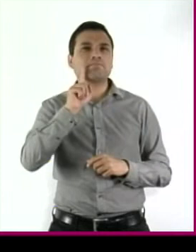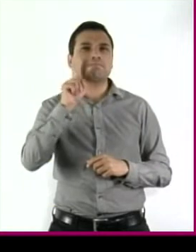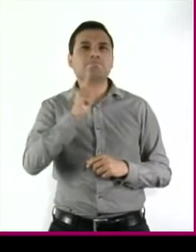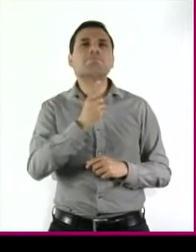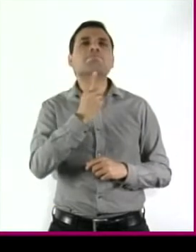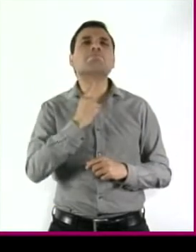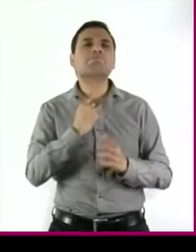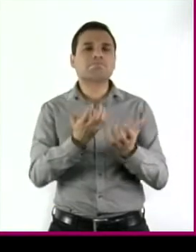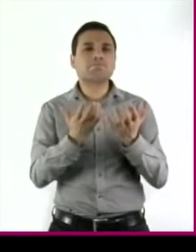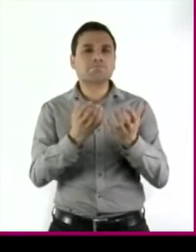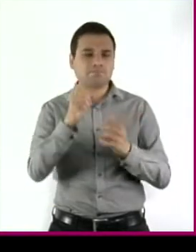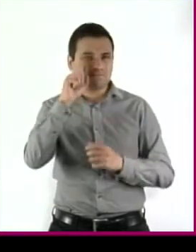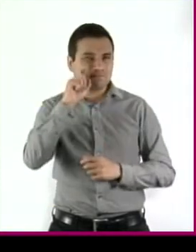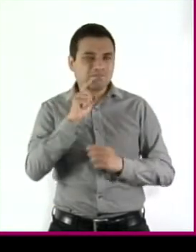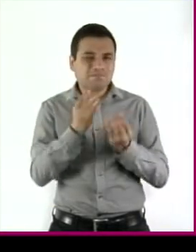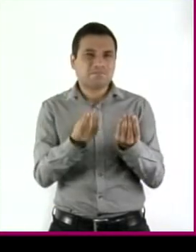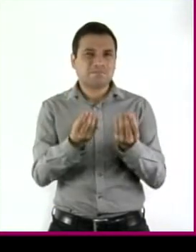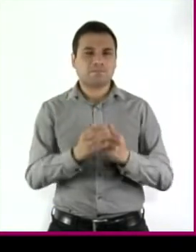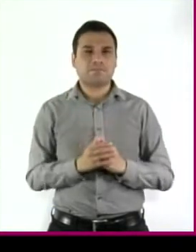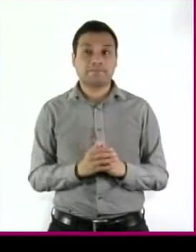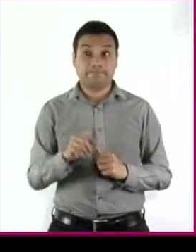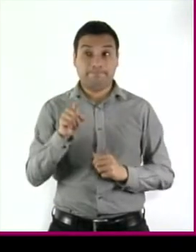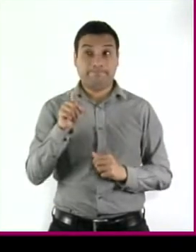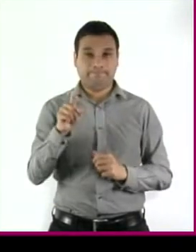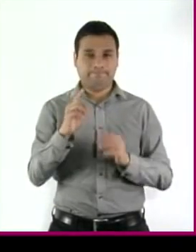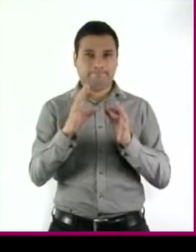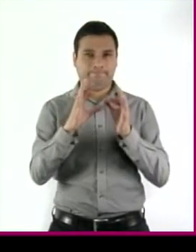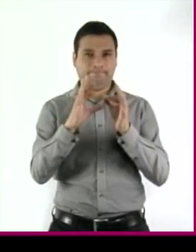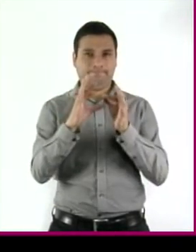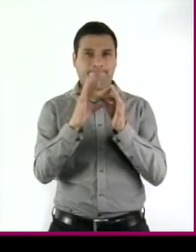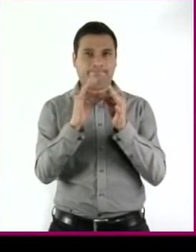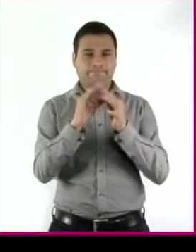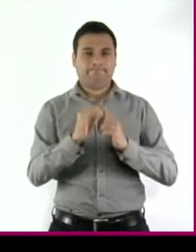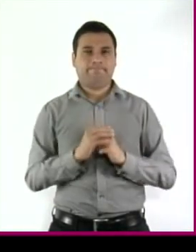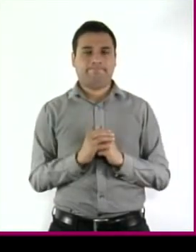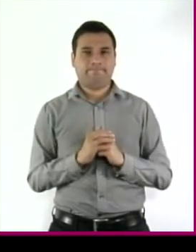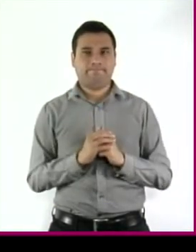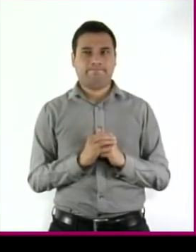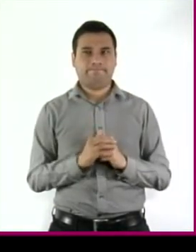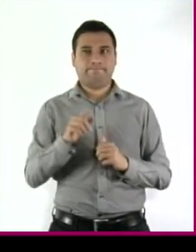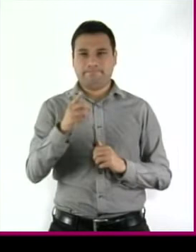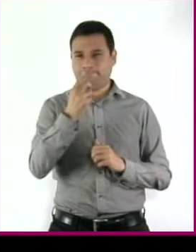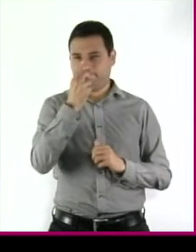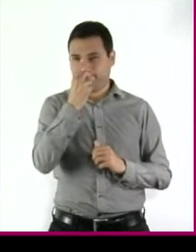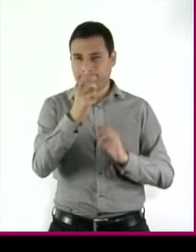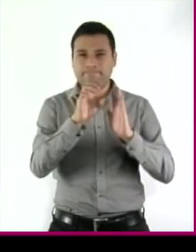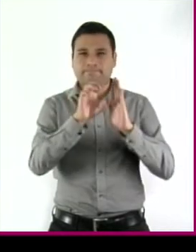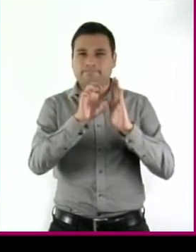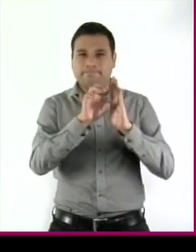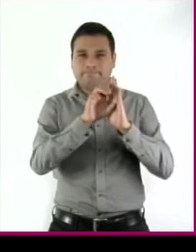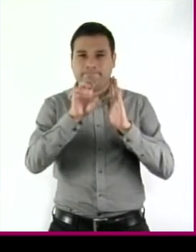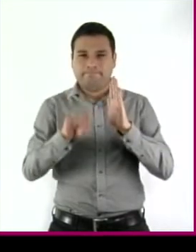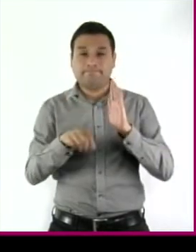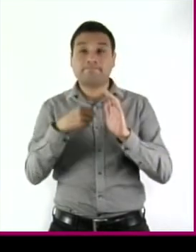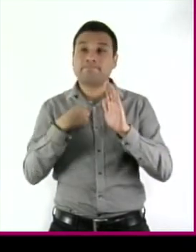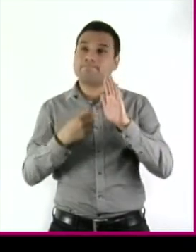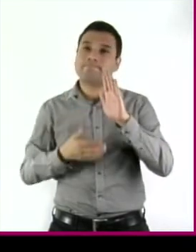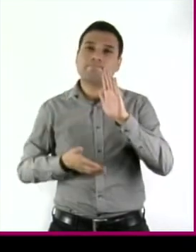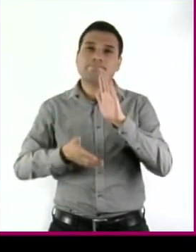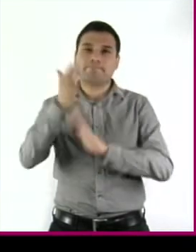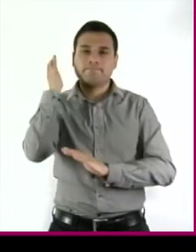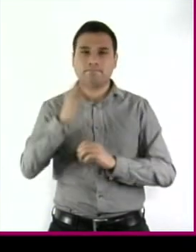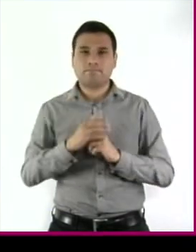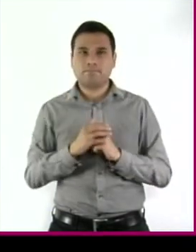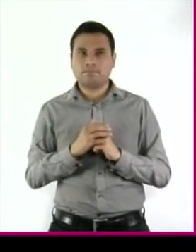¿Cómo asegurarse que, estando él ausente y su esposa en casa, estuviera lejos de la